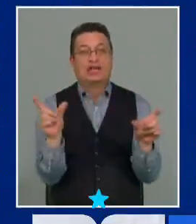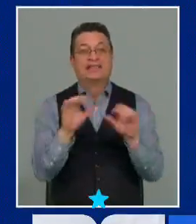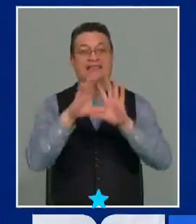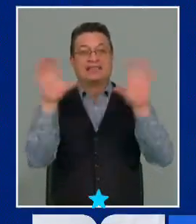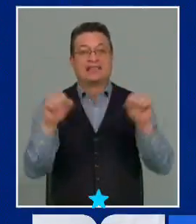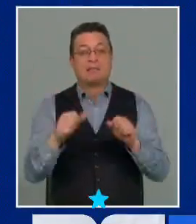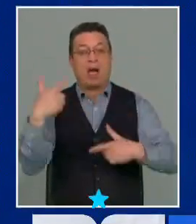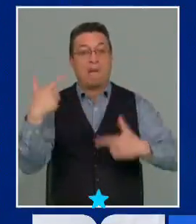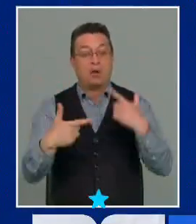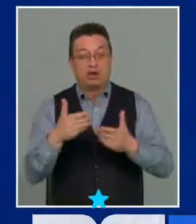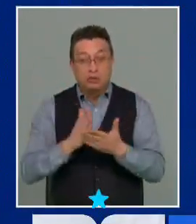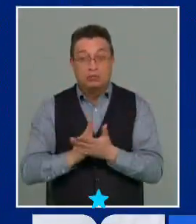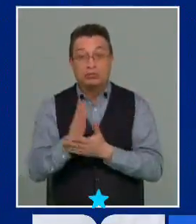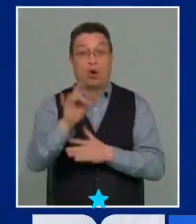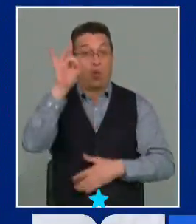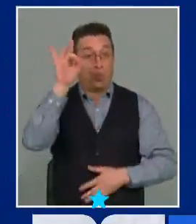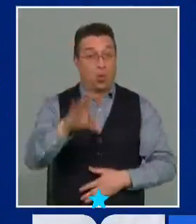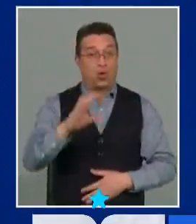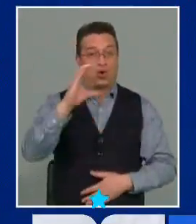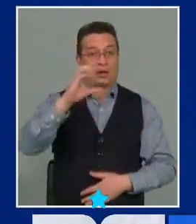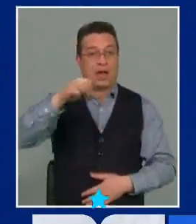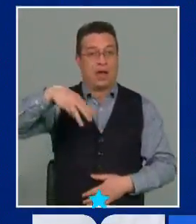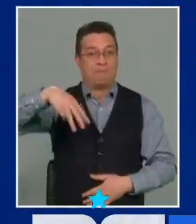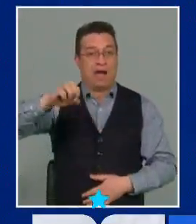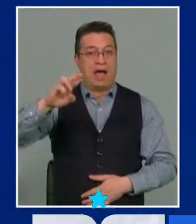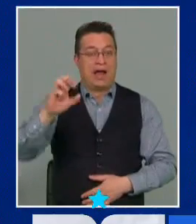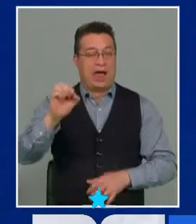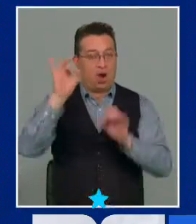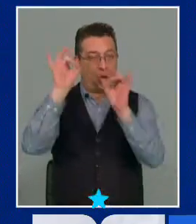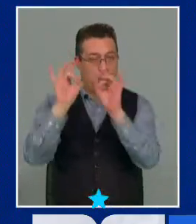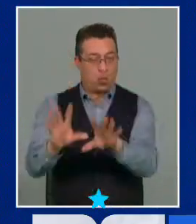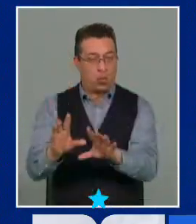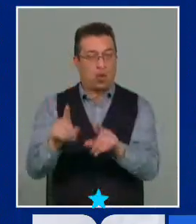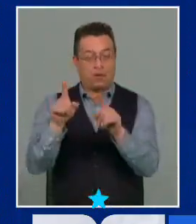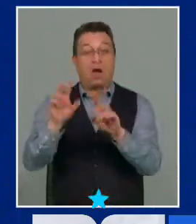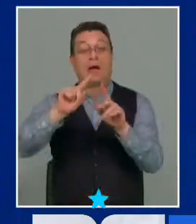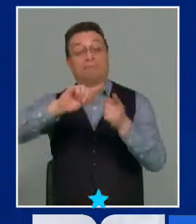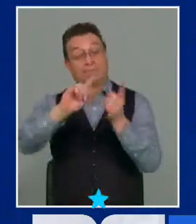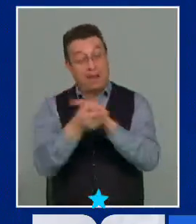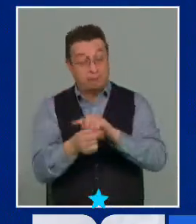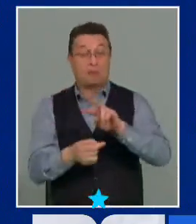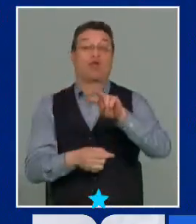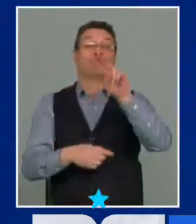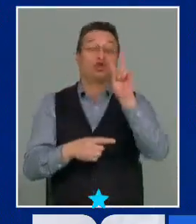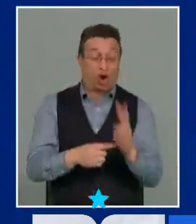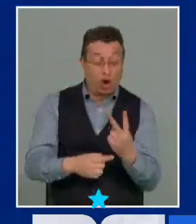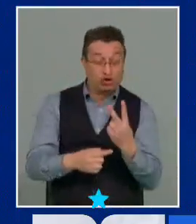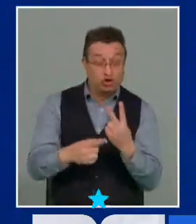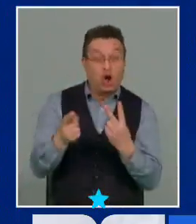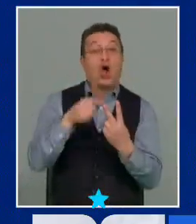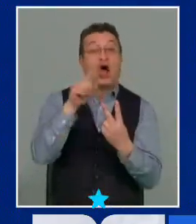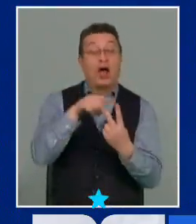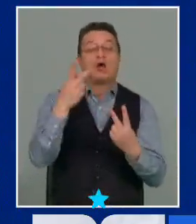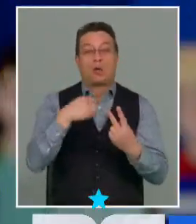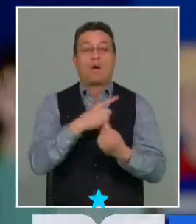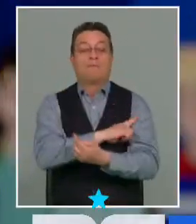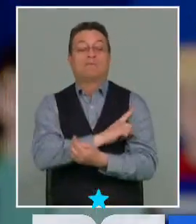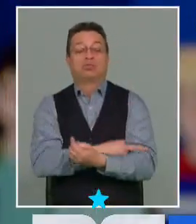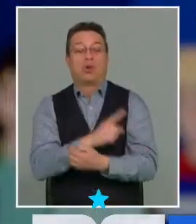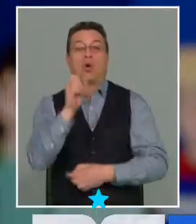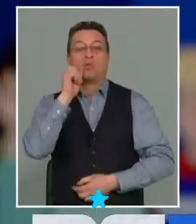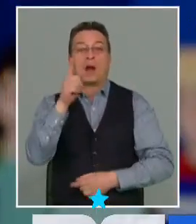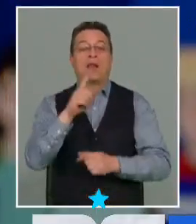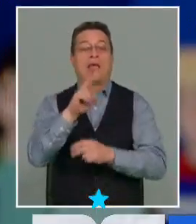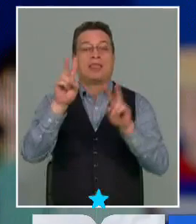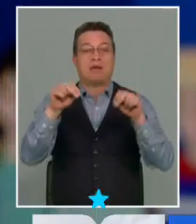de avanzar al comienzo de la unicameral. Entonces, la transición hacia dos cámaras fue a través de cuántas facultades y en qué materia esta